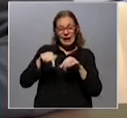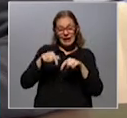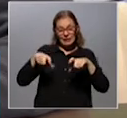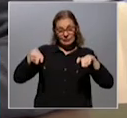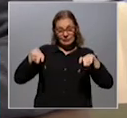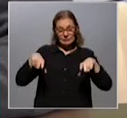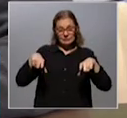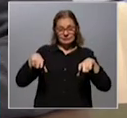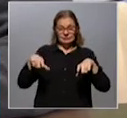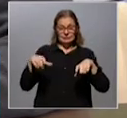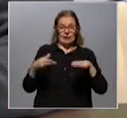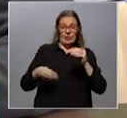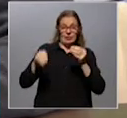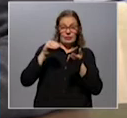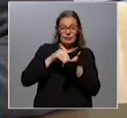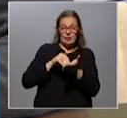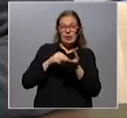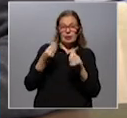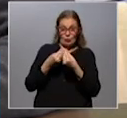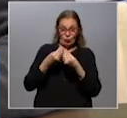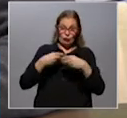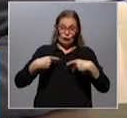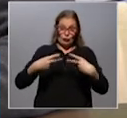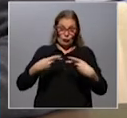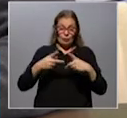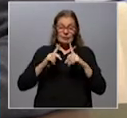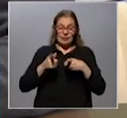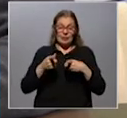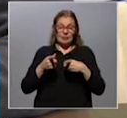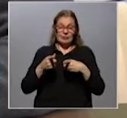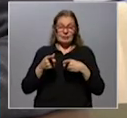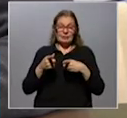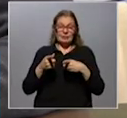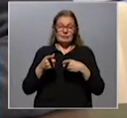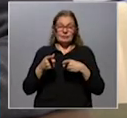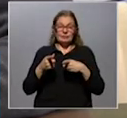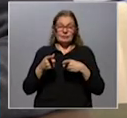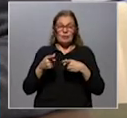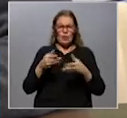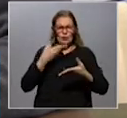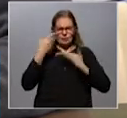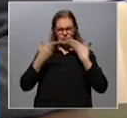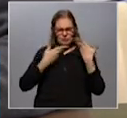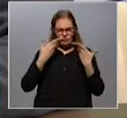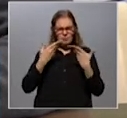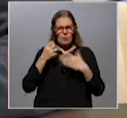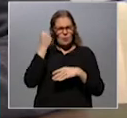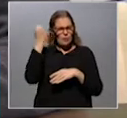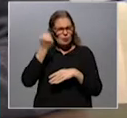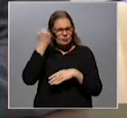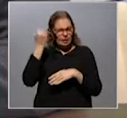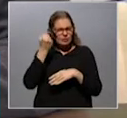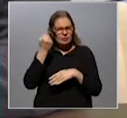Centenario Ha habido, además de mucho fútbol Ha habido espectáculos célebres Donde han venido las